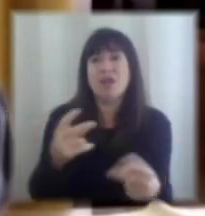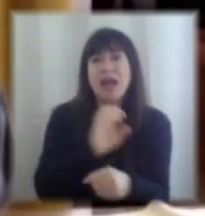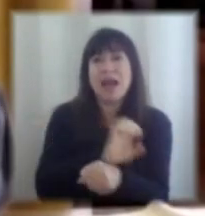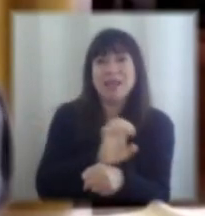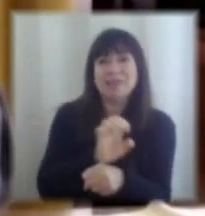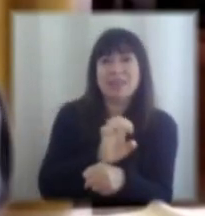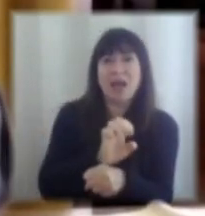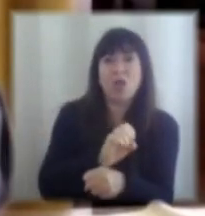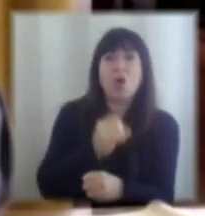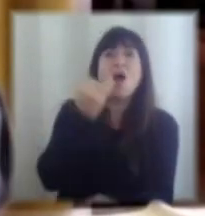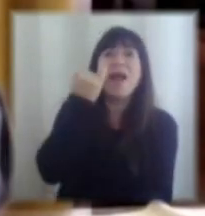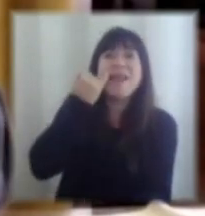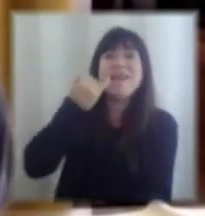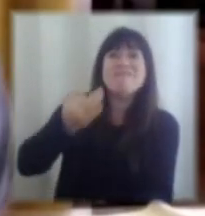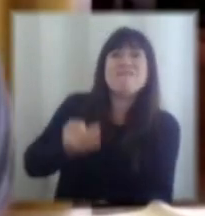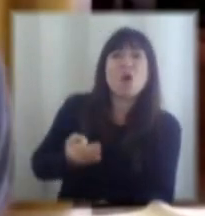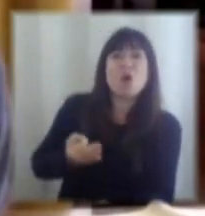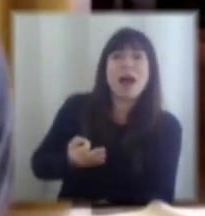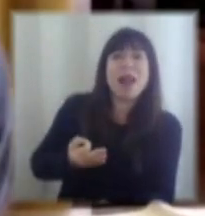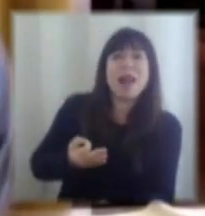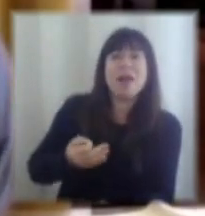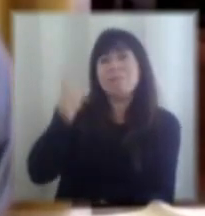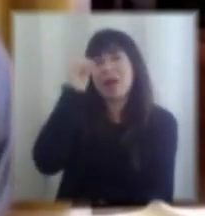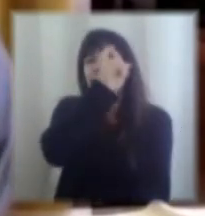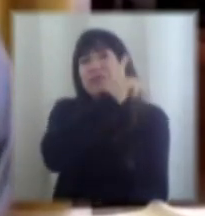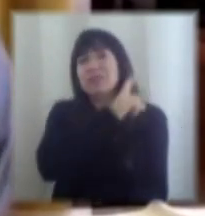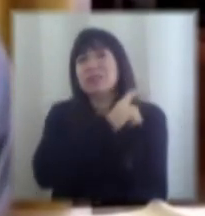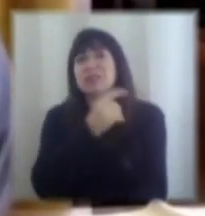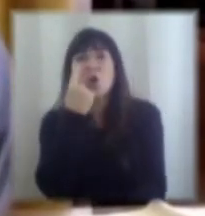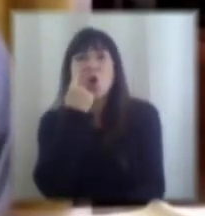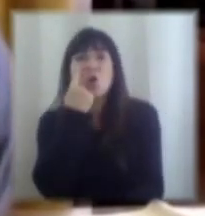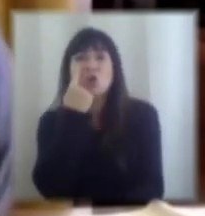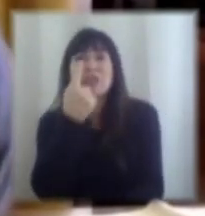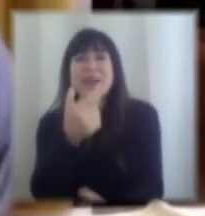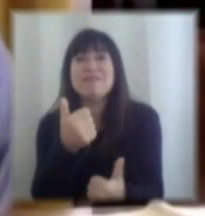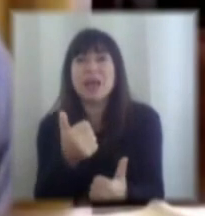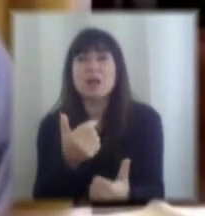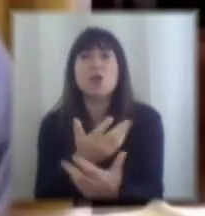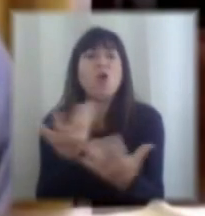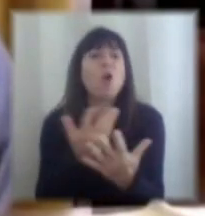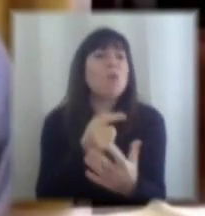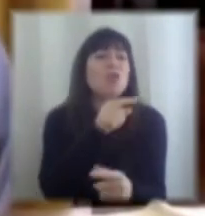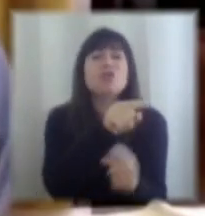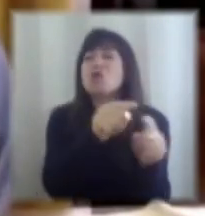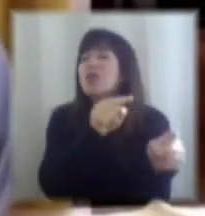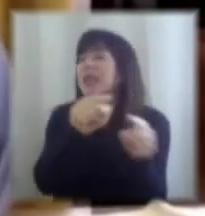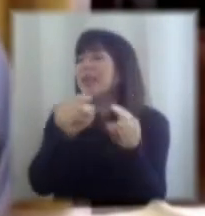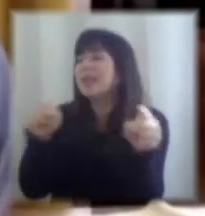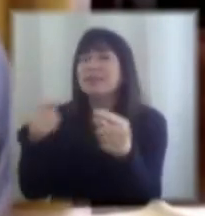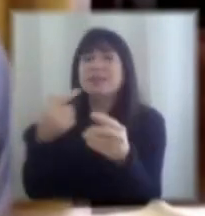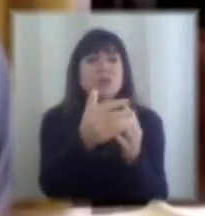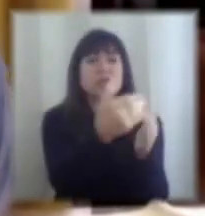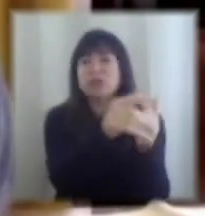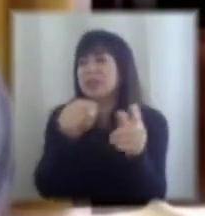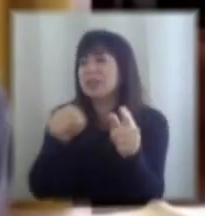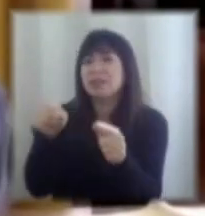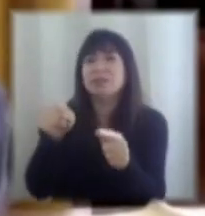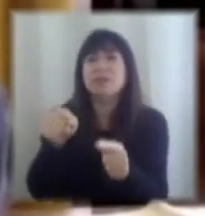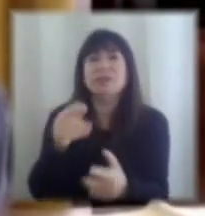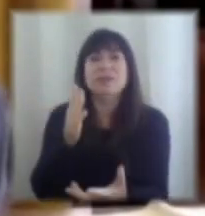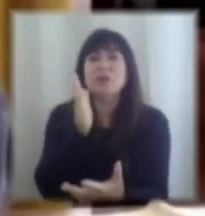ser informales es muy difícil o es más difícil conocerlos bien, llegar de la mejor manera, por supuesto, no tenemos un